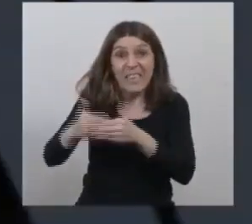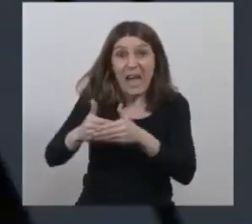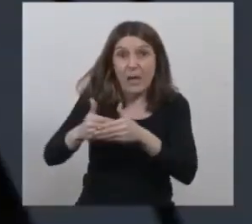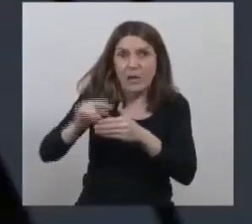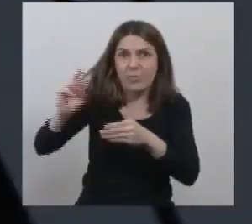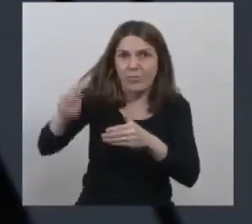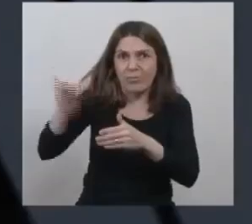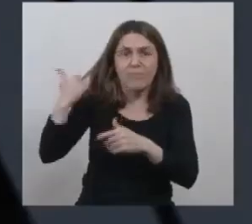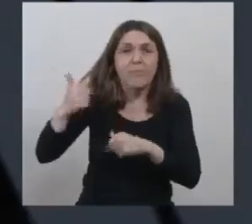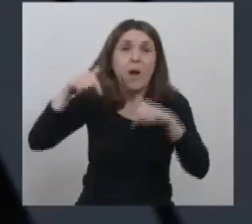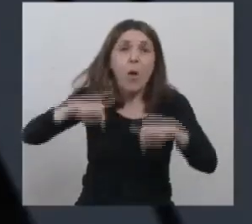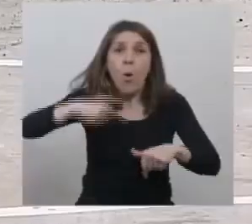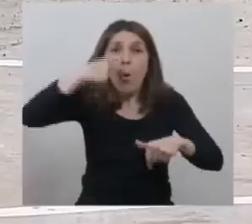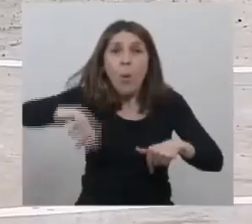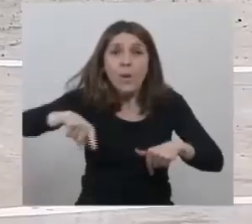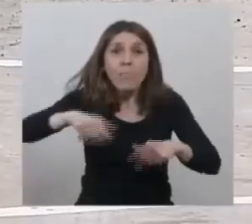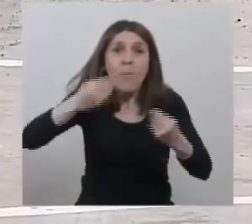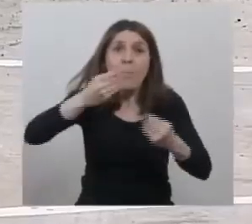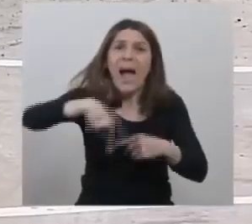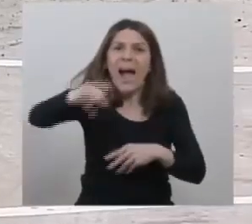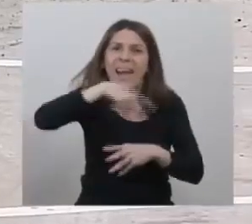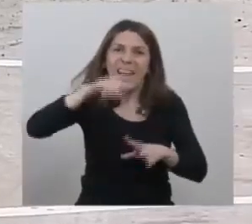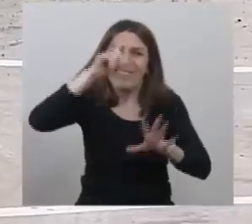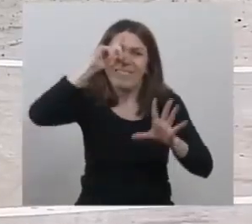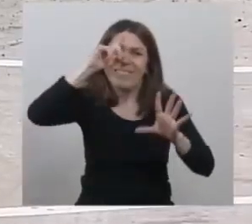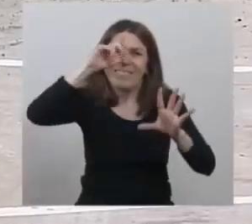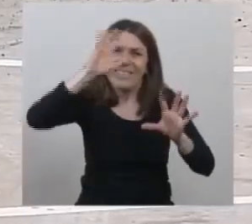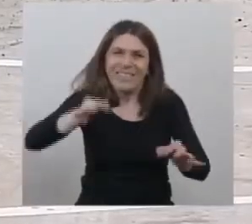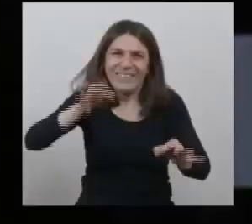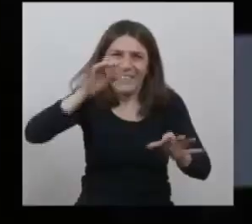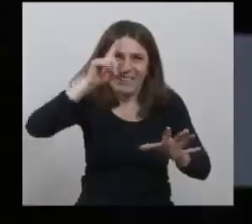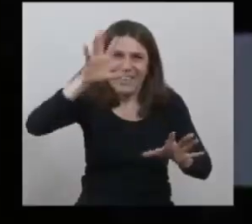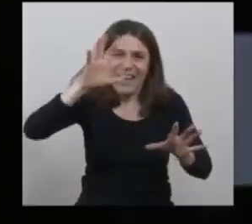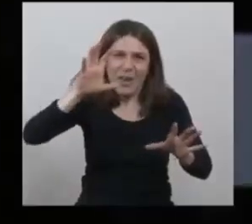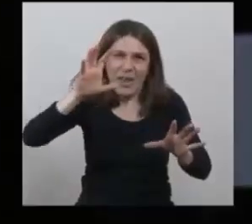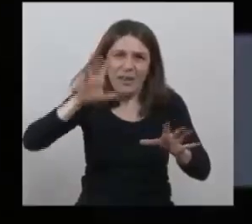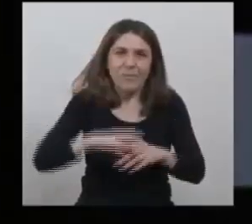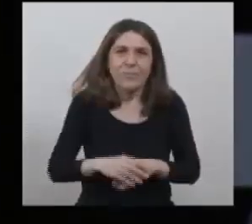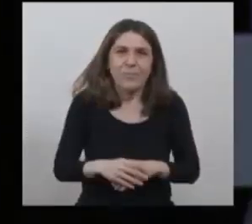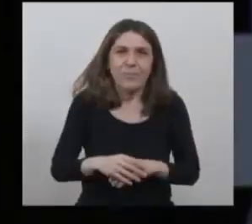Y por último, un recordatorio nada más. Un recordatorio.